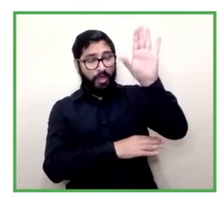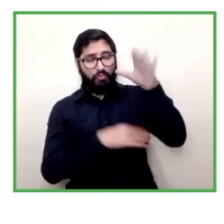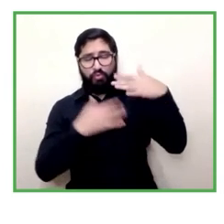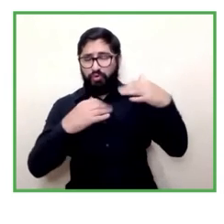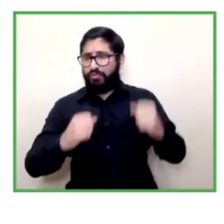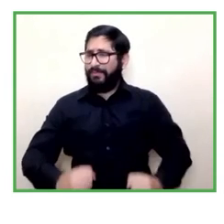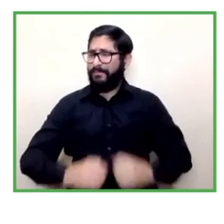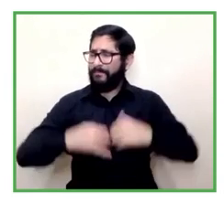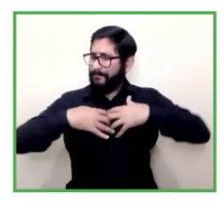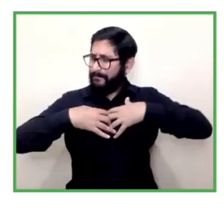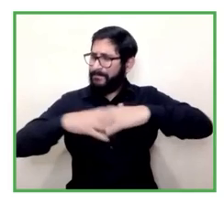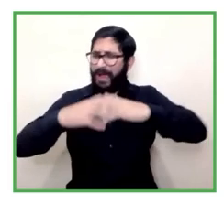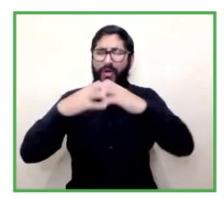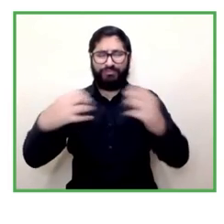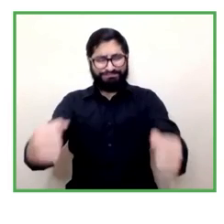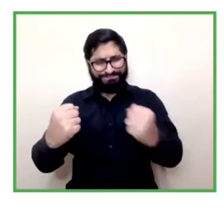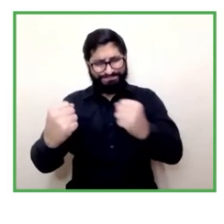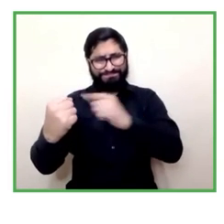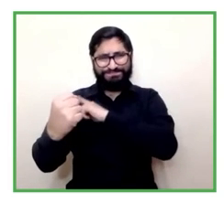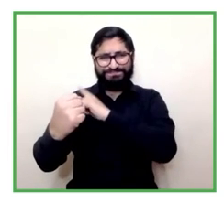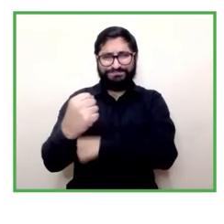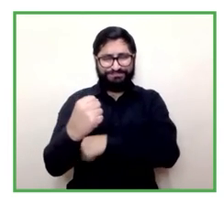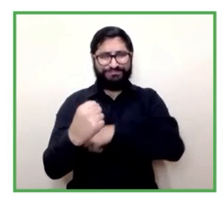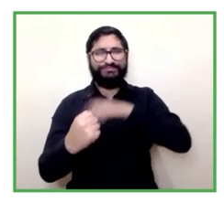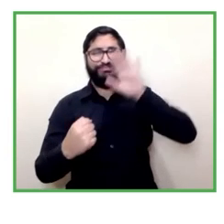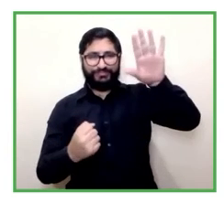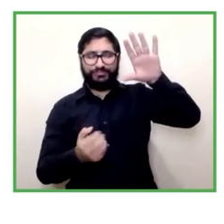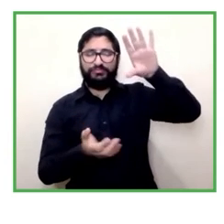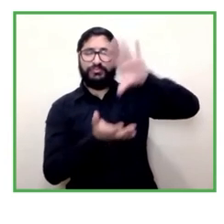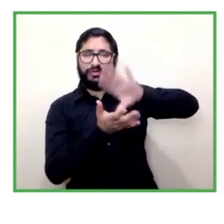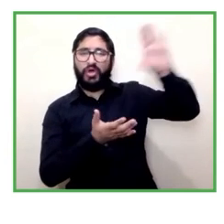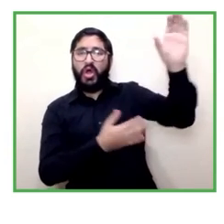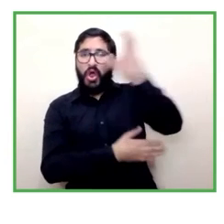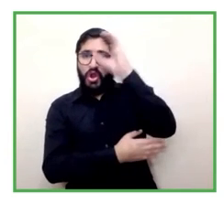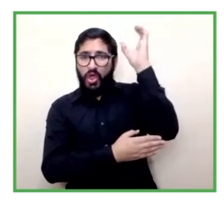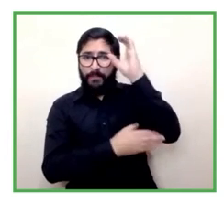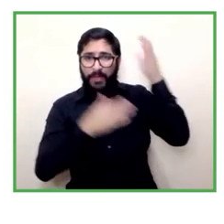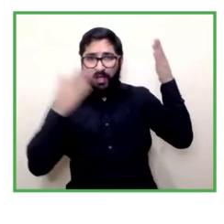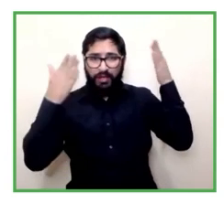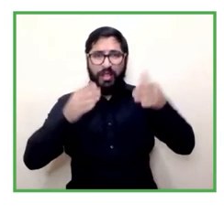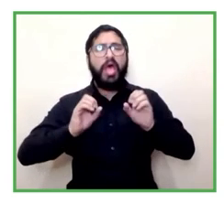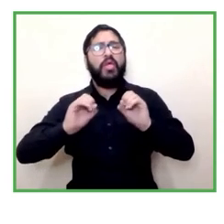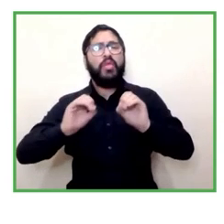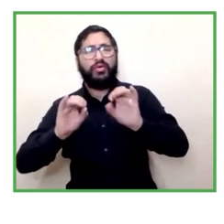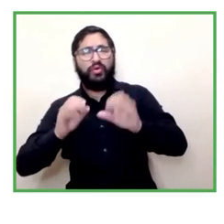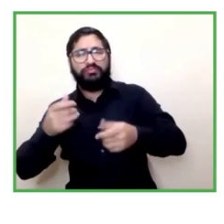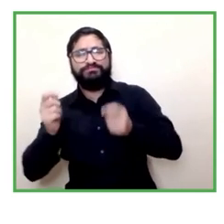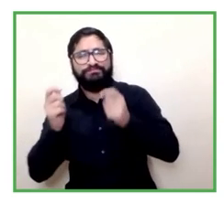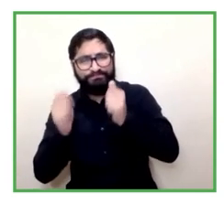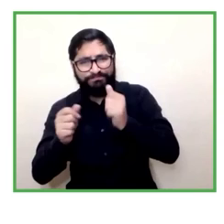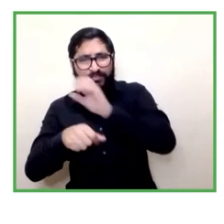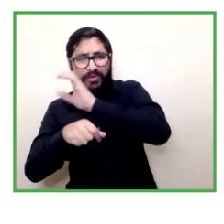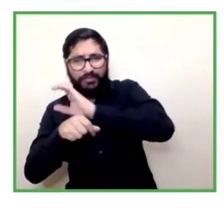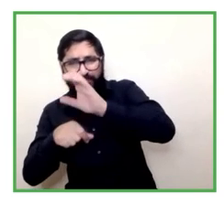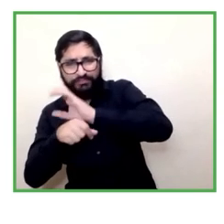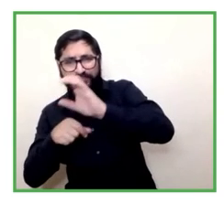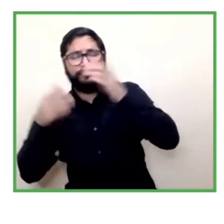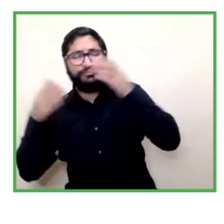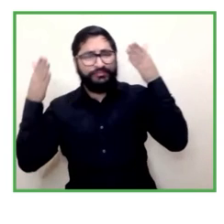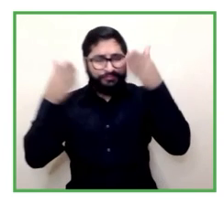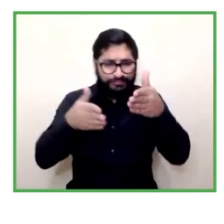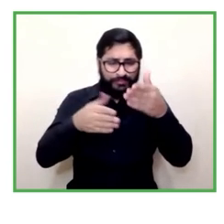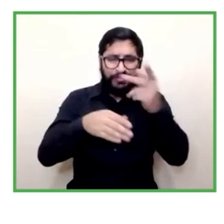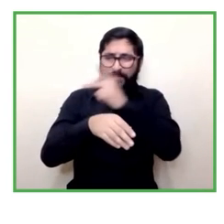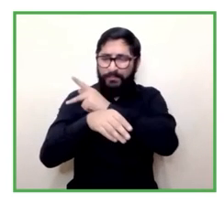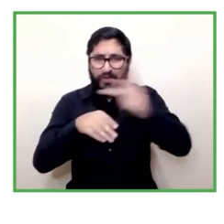toda la región respecto a los temas de formación competencias y otros y en esta reflexión que nos hace este llamado también Cristian